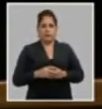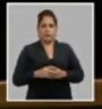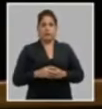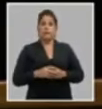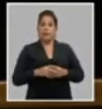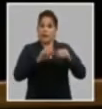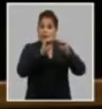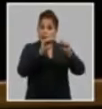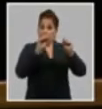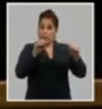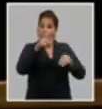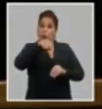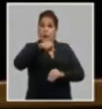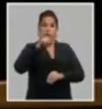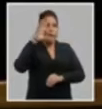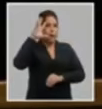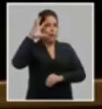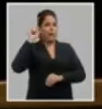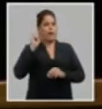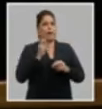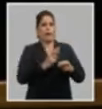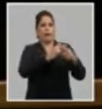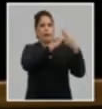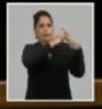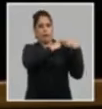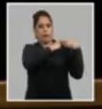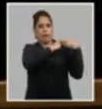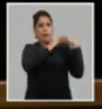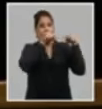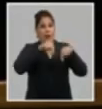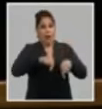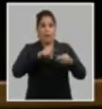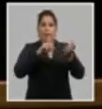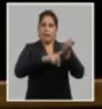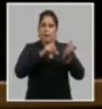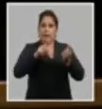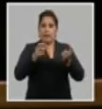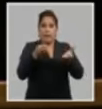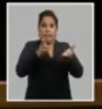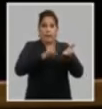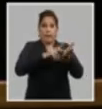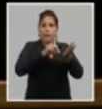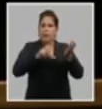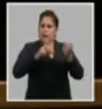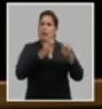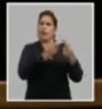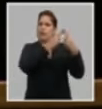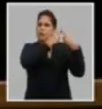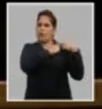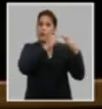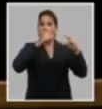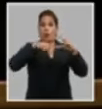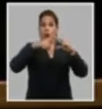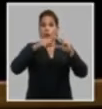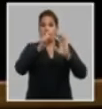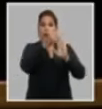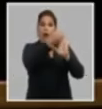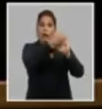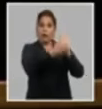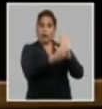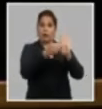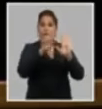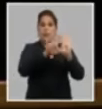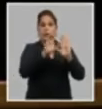Llamó a comprender la enorme responsabilidad que supone para todos los militantes el contenido del artículo número